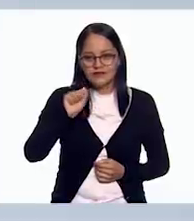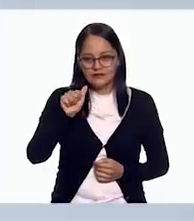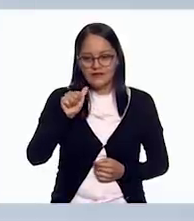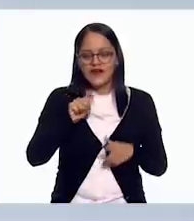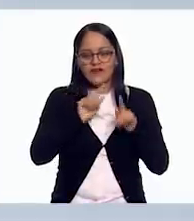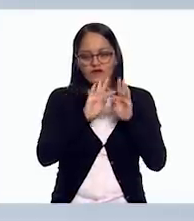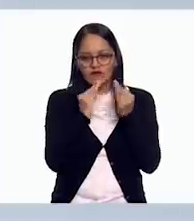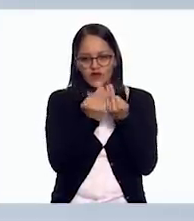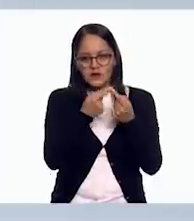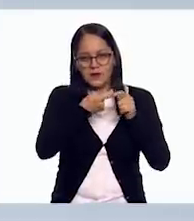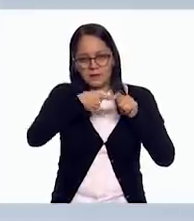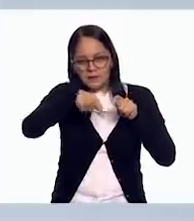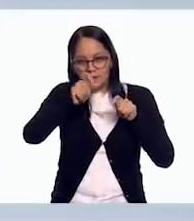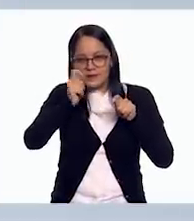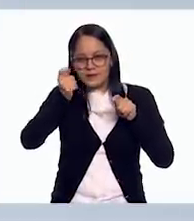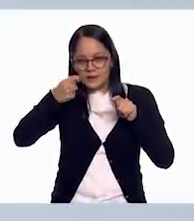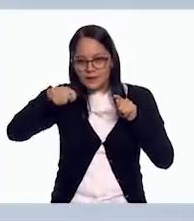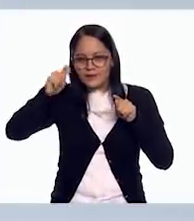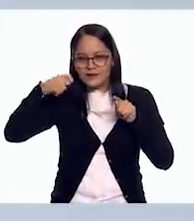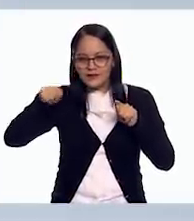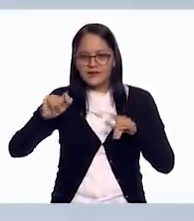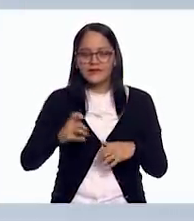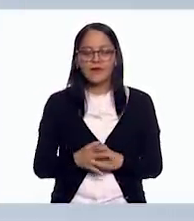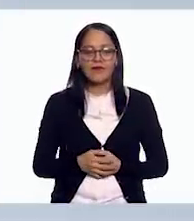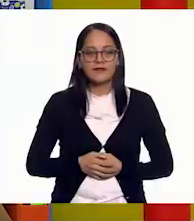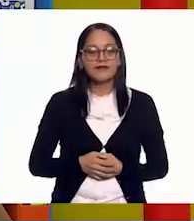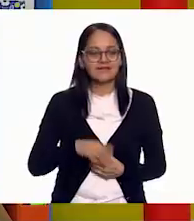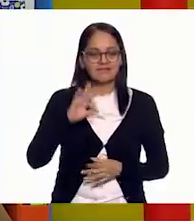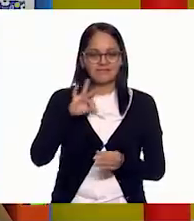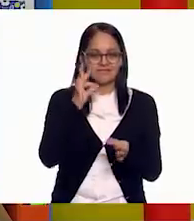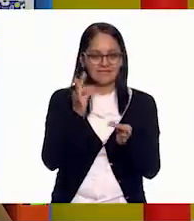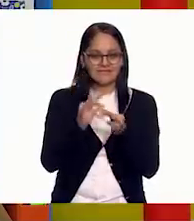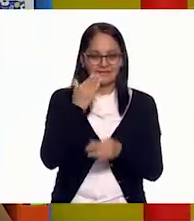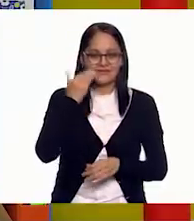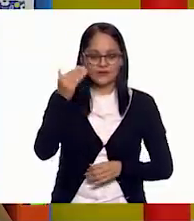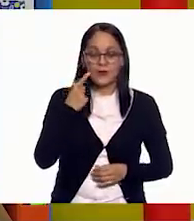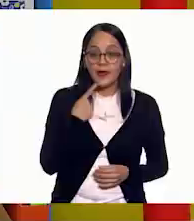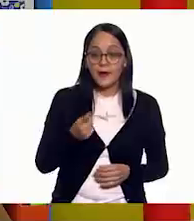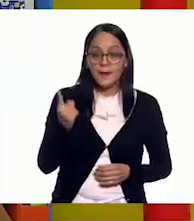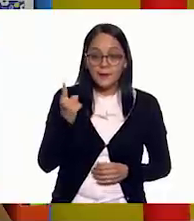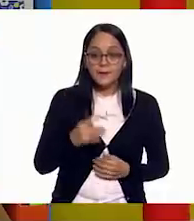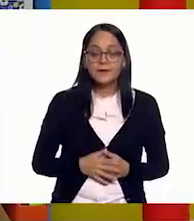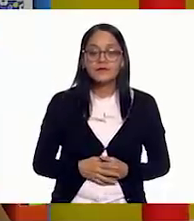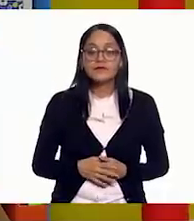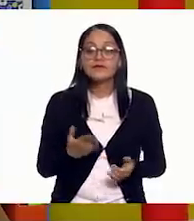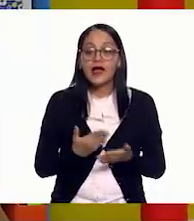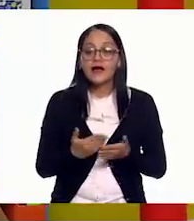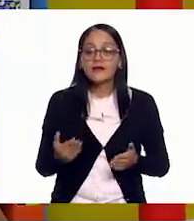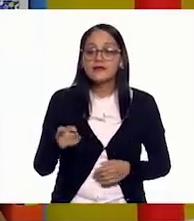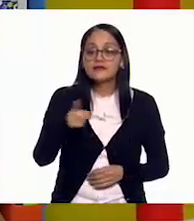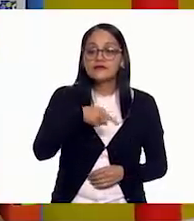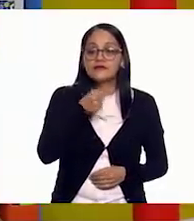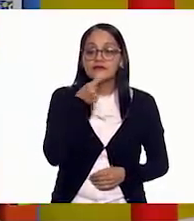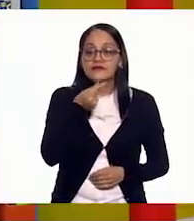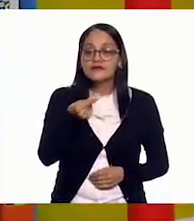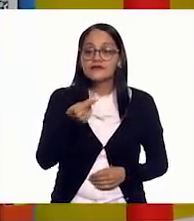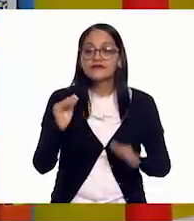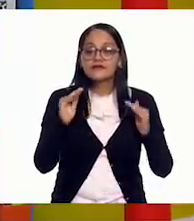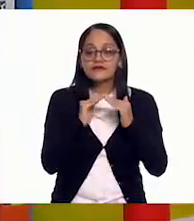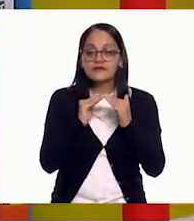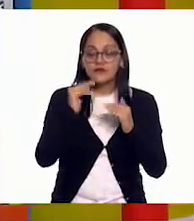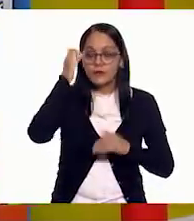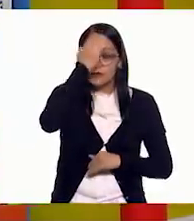Vamos a entonces encerrarla en un círculo. Perfecto. Allí está. Muy bien. Y ya nada más ustedes, niños y niñas,